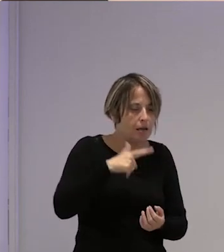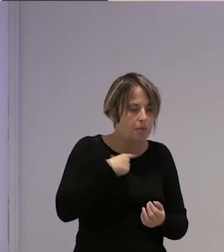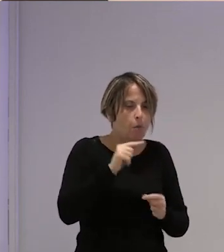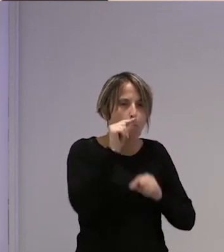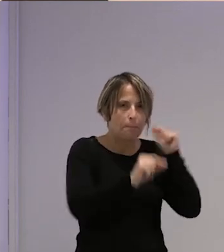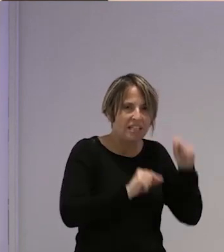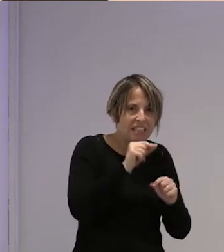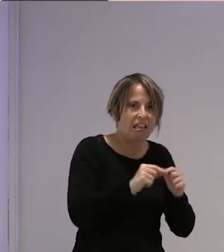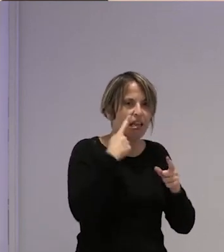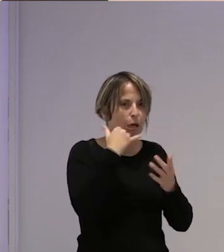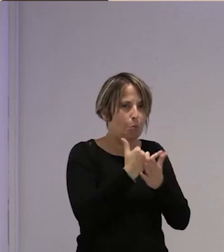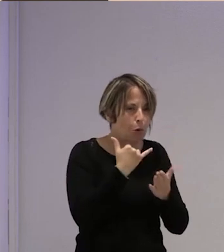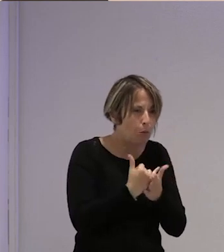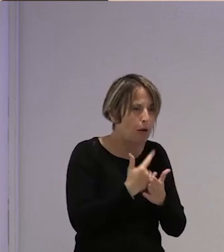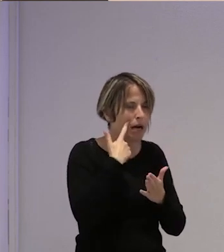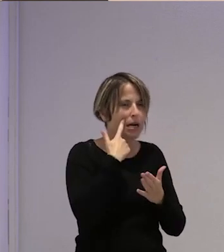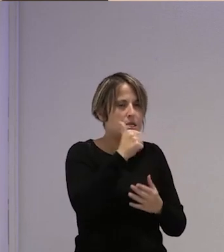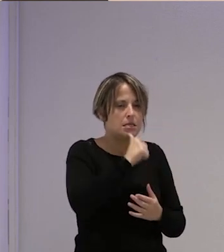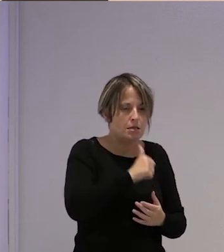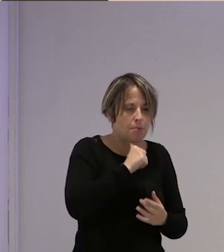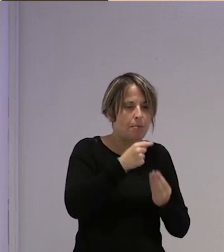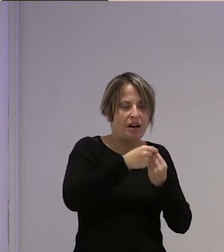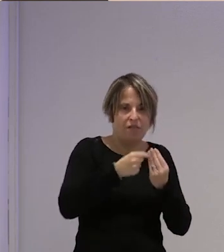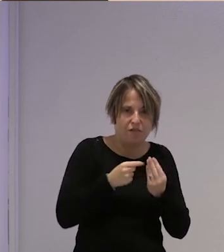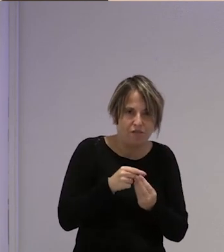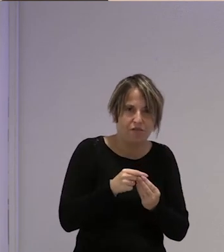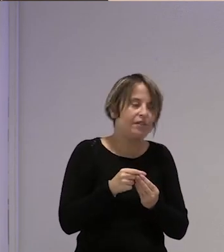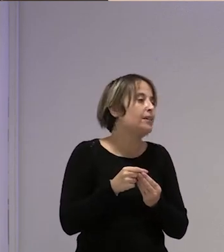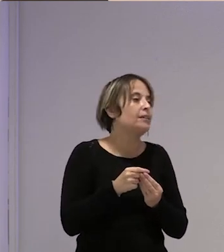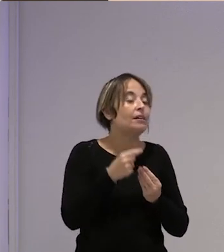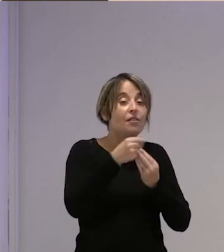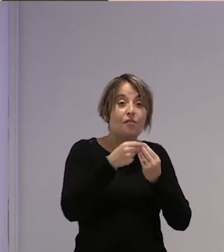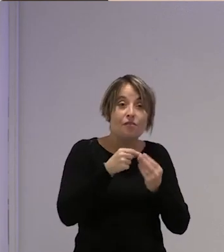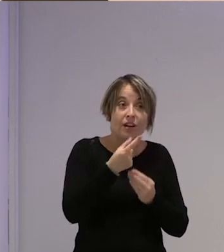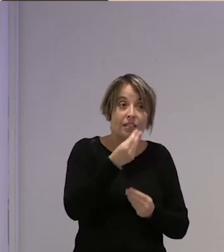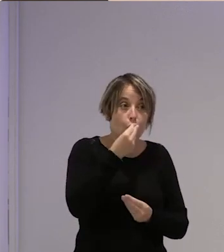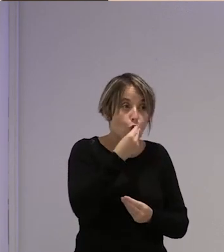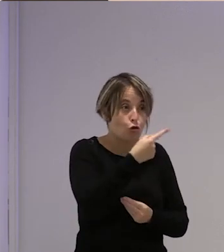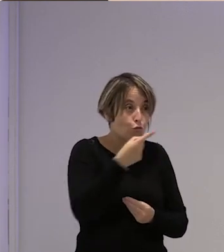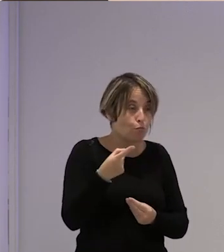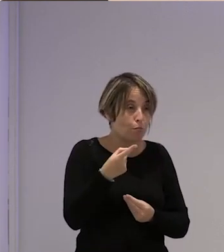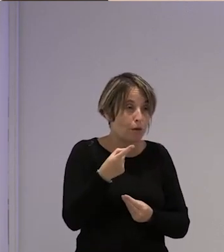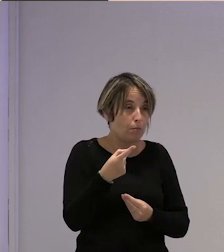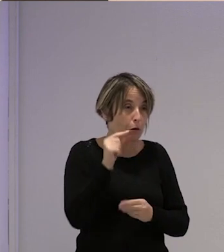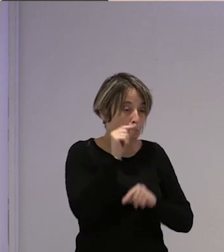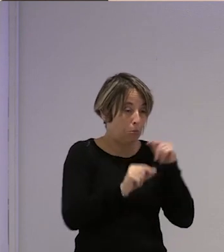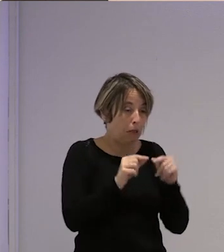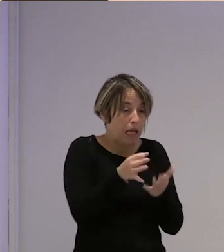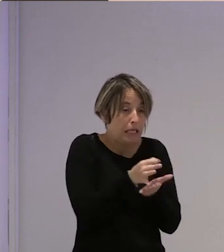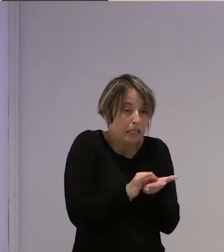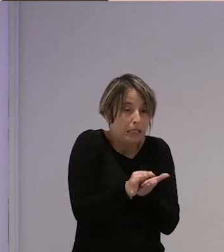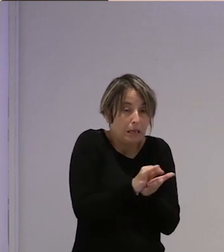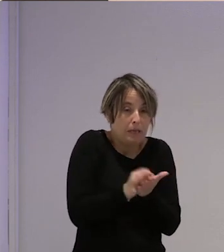pesticidas sus herbicidas resistentes para fresa tal y cual la fresa que comemos la mayoría es transgénica y la semilla viene